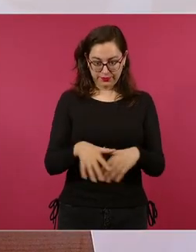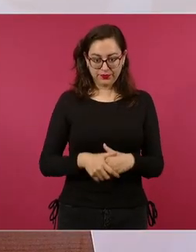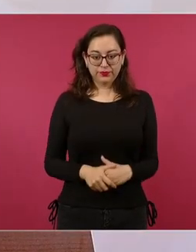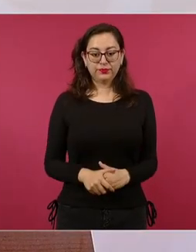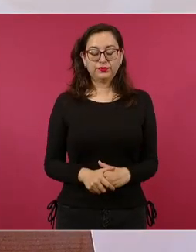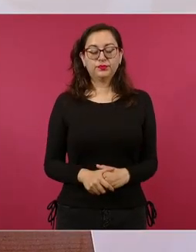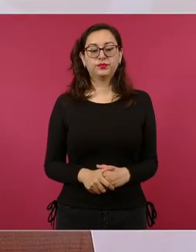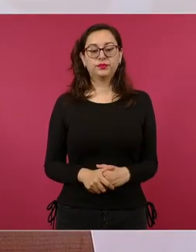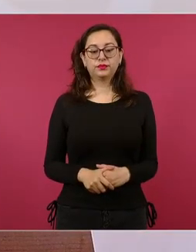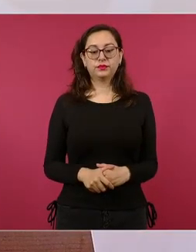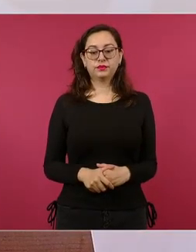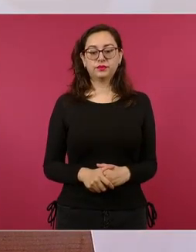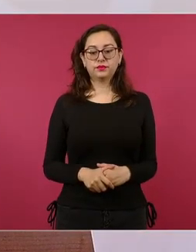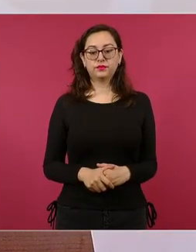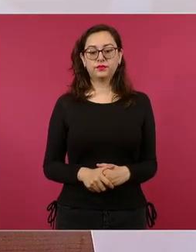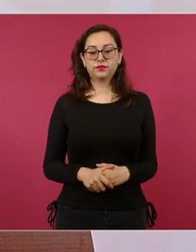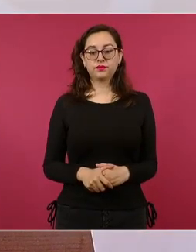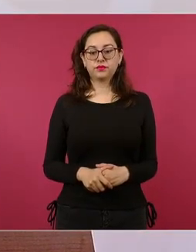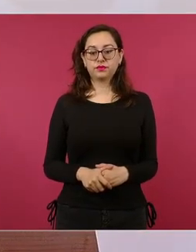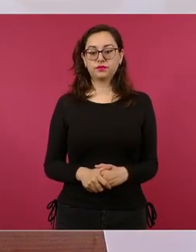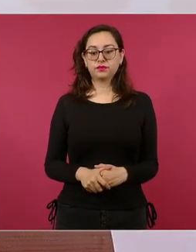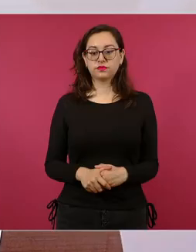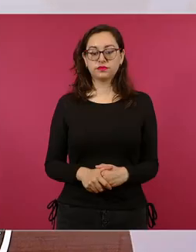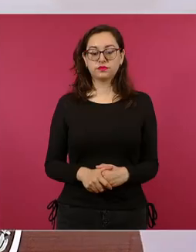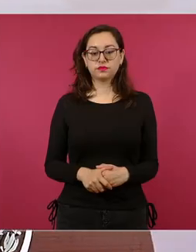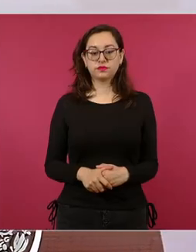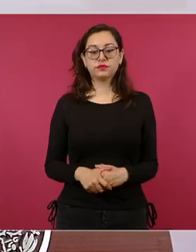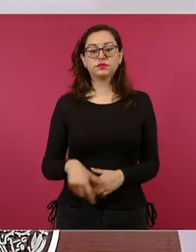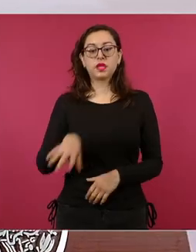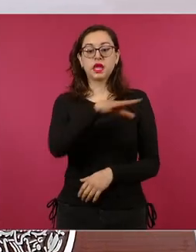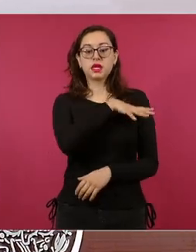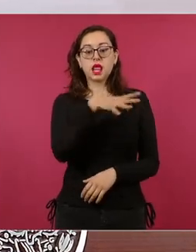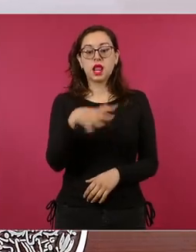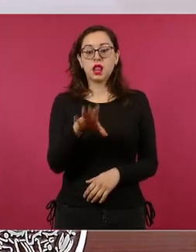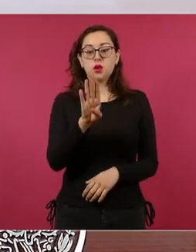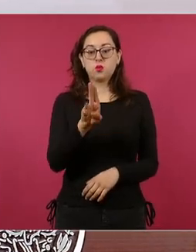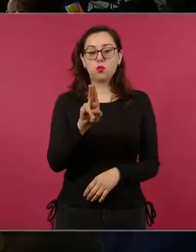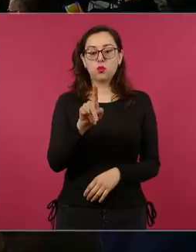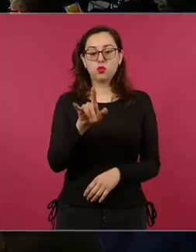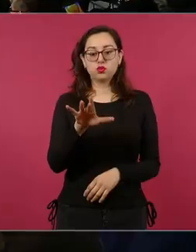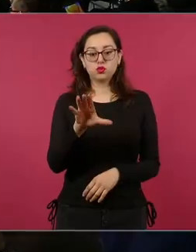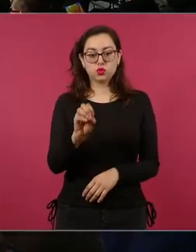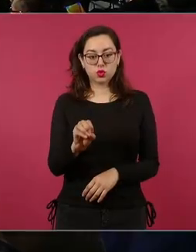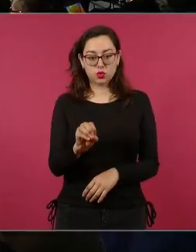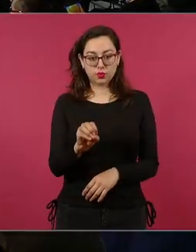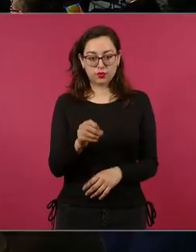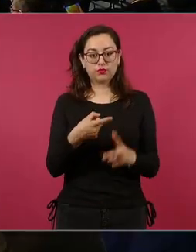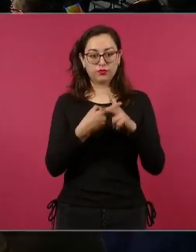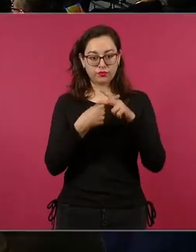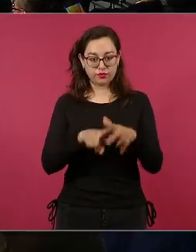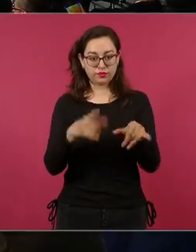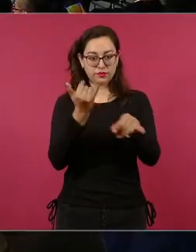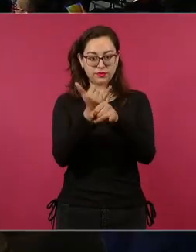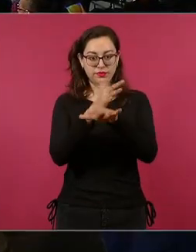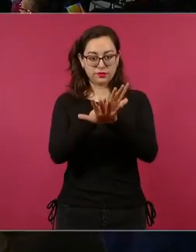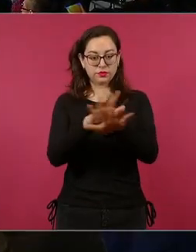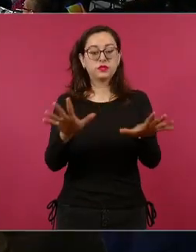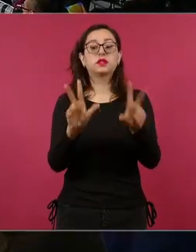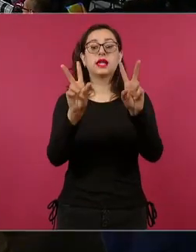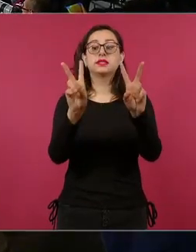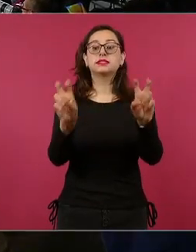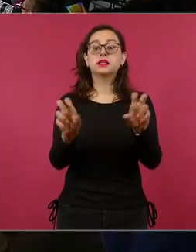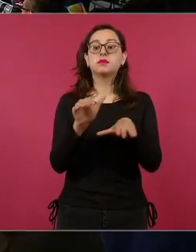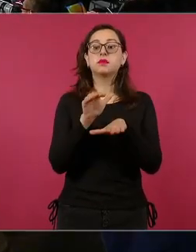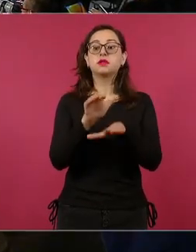el general Bucio para que nos informe sobre quién es quién